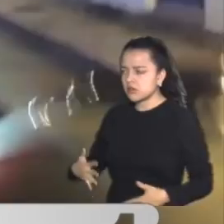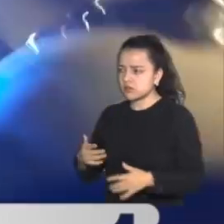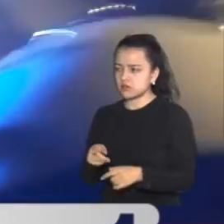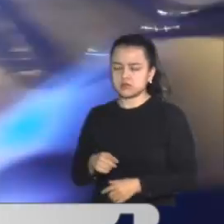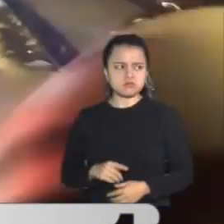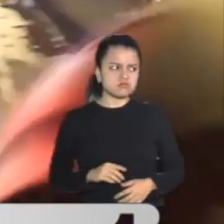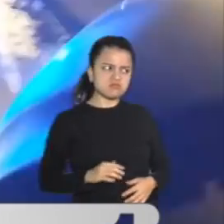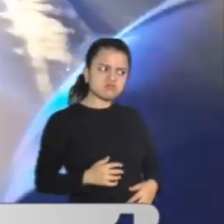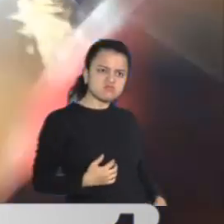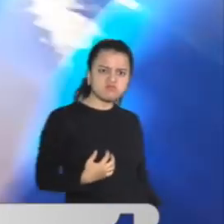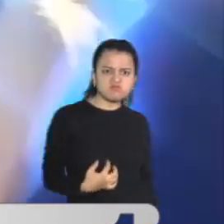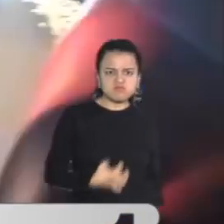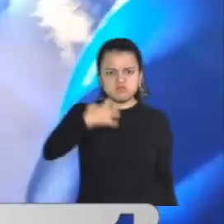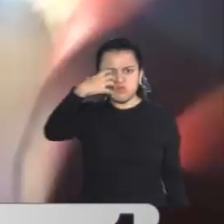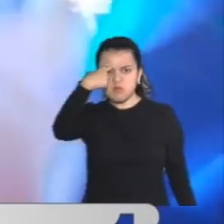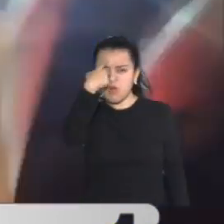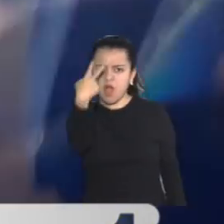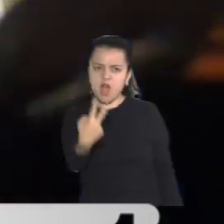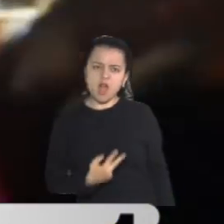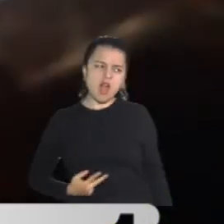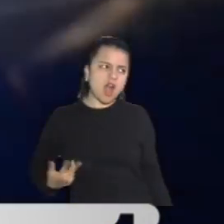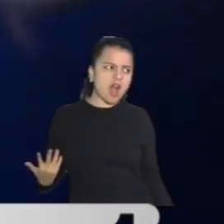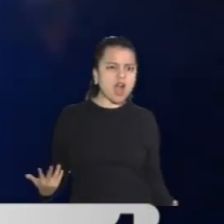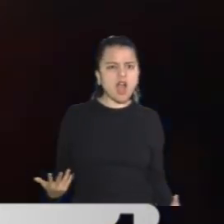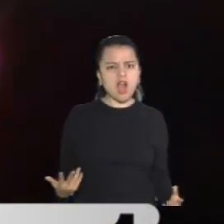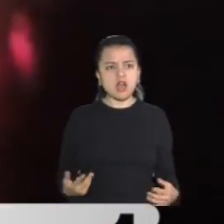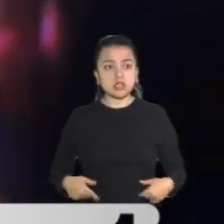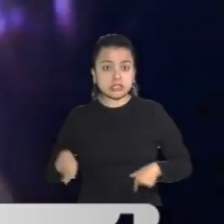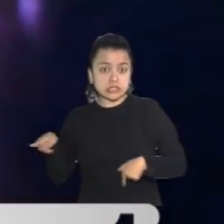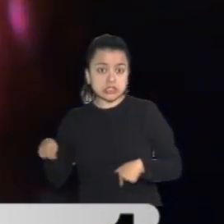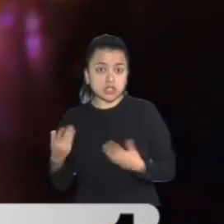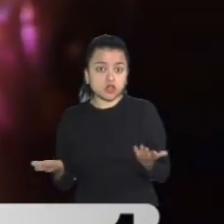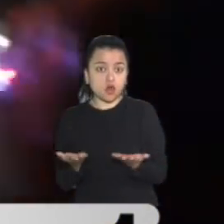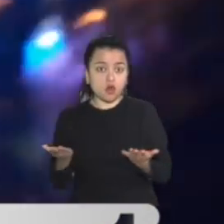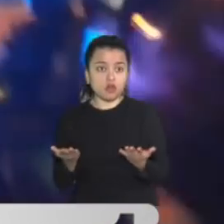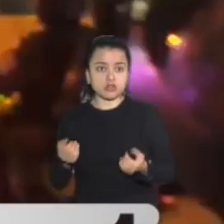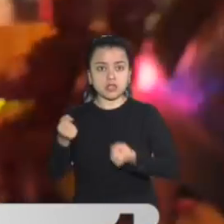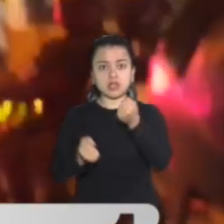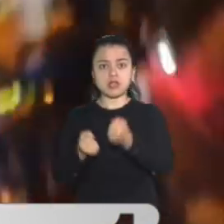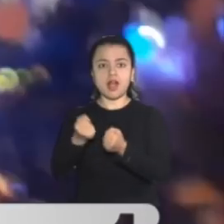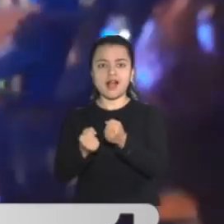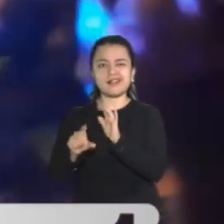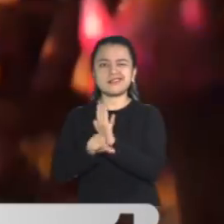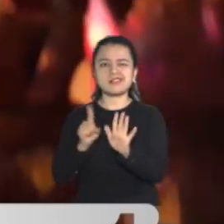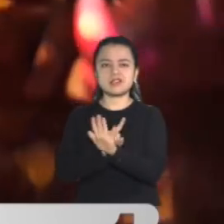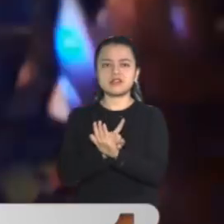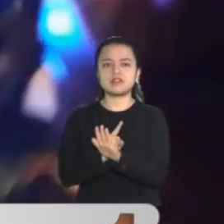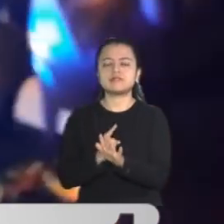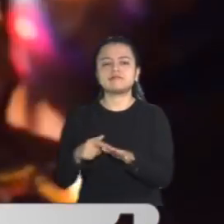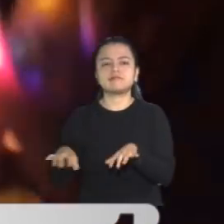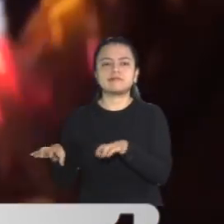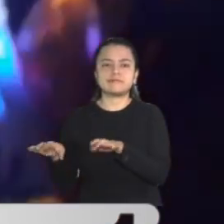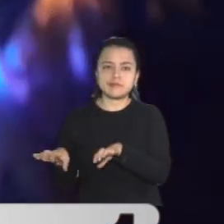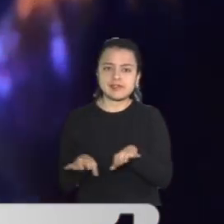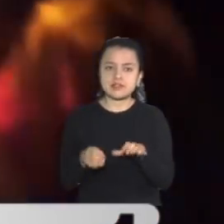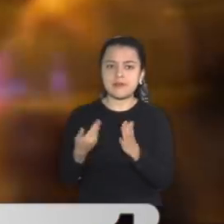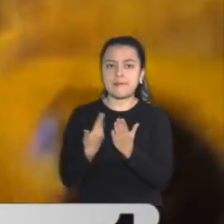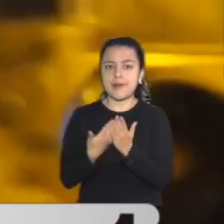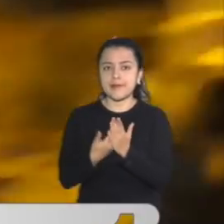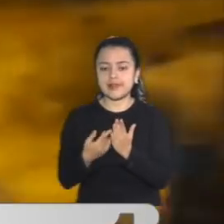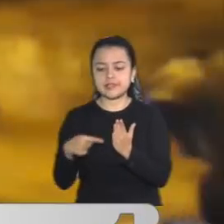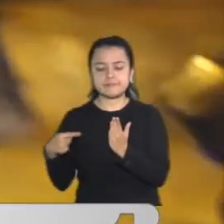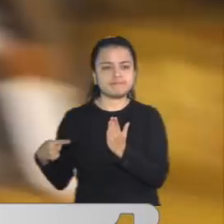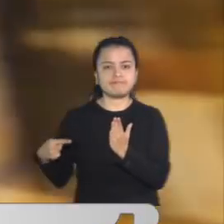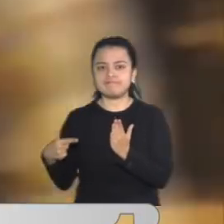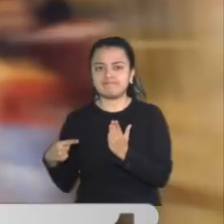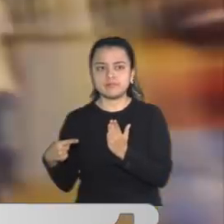Abuelo Este se molestó y además se movilizaba en un vehículo sin documentos, por lo cual los uniformados procedieron a